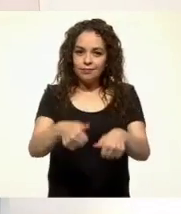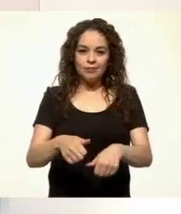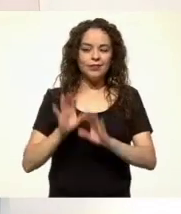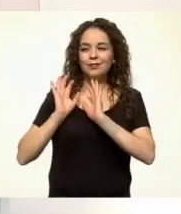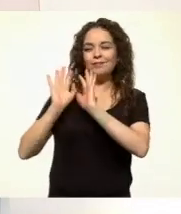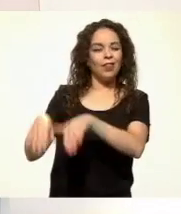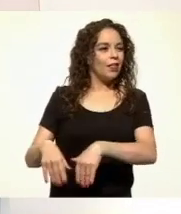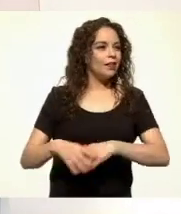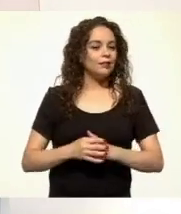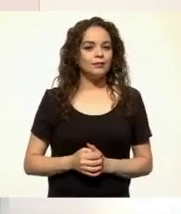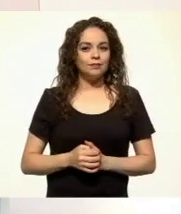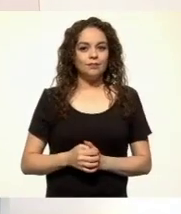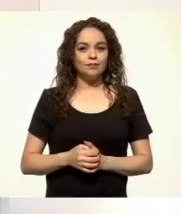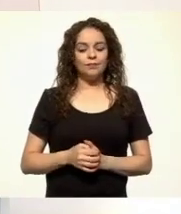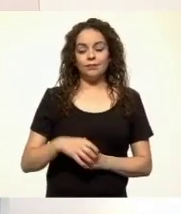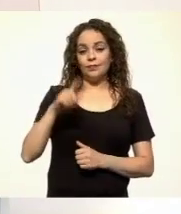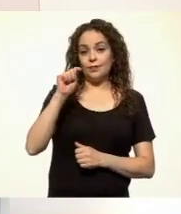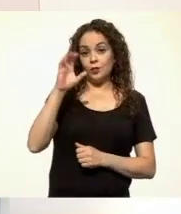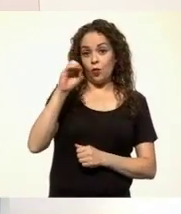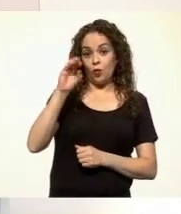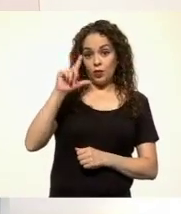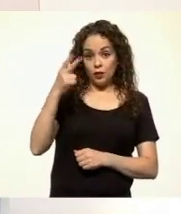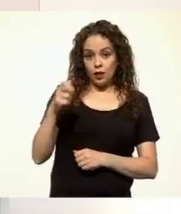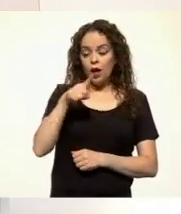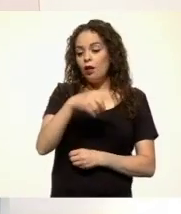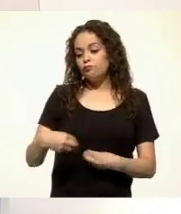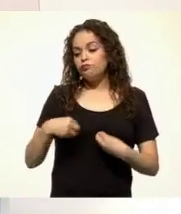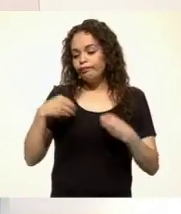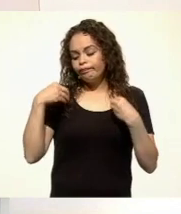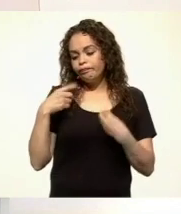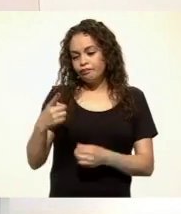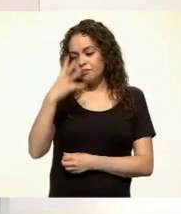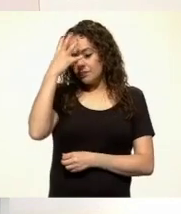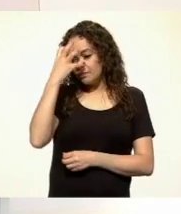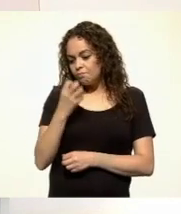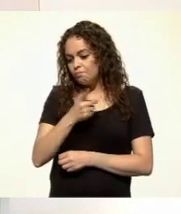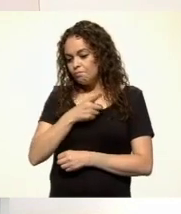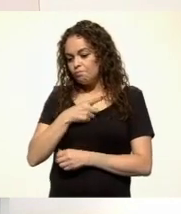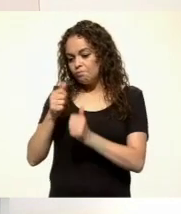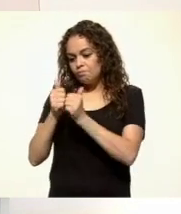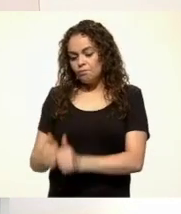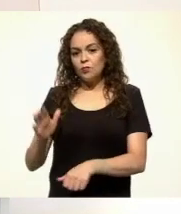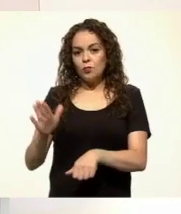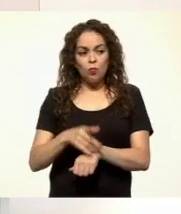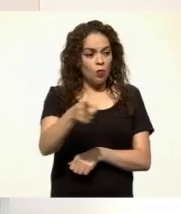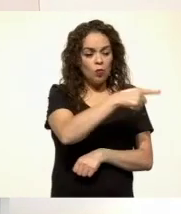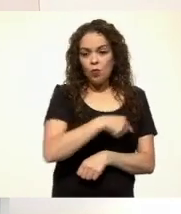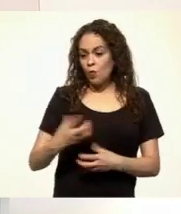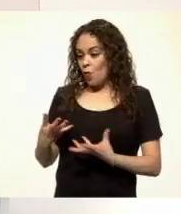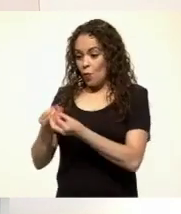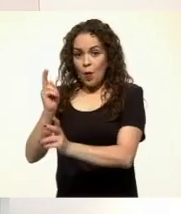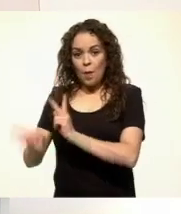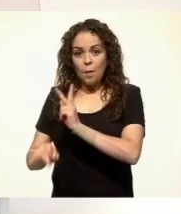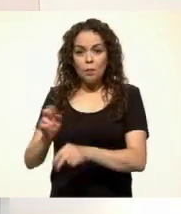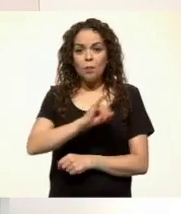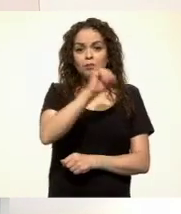La Xcocolche vivía triste y solitaria, pues nadie se acercaba a platicar con ella. Así pasó